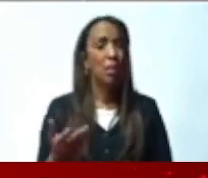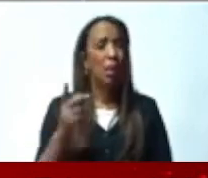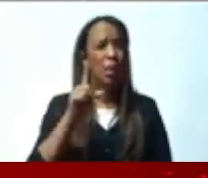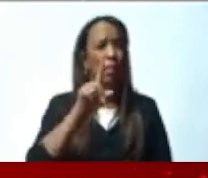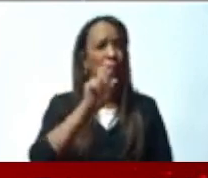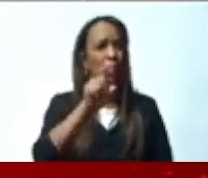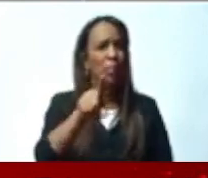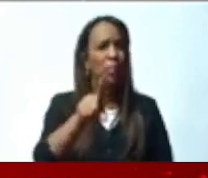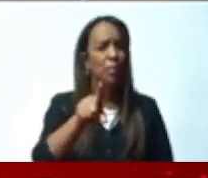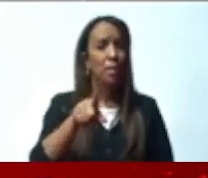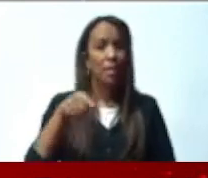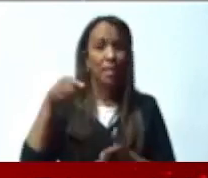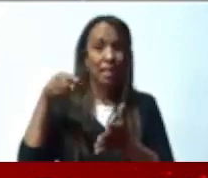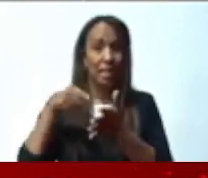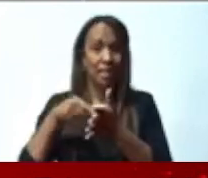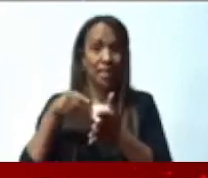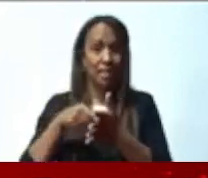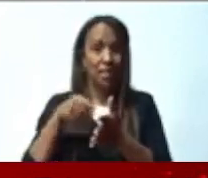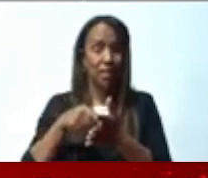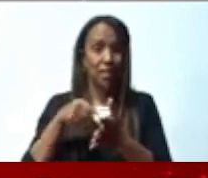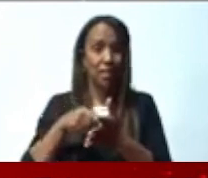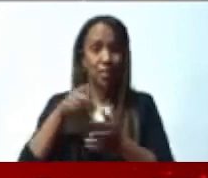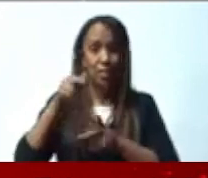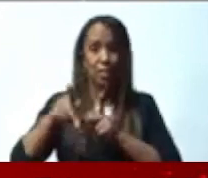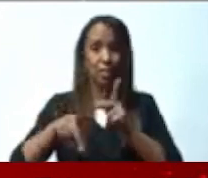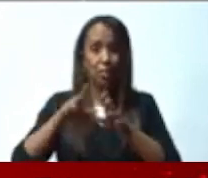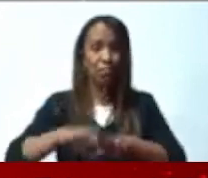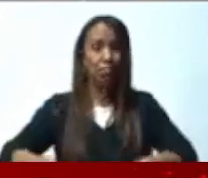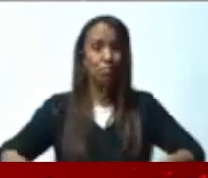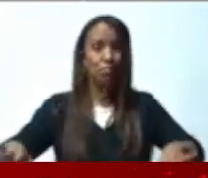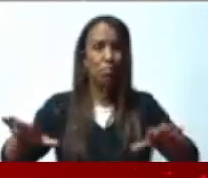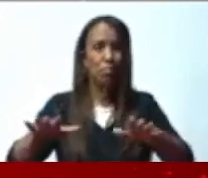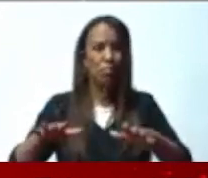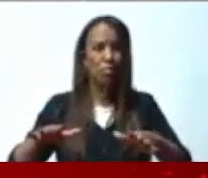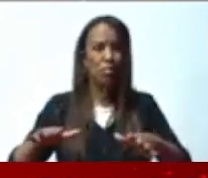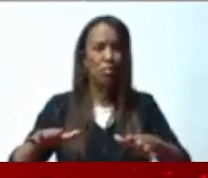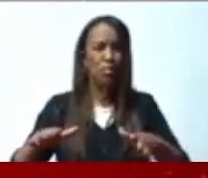¿Dónde está la distribución de la riqueza de que habla la Constitución?